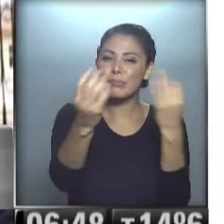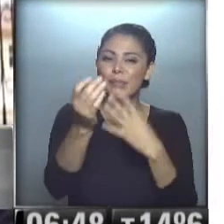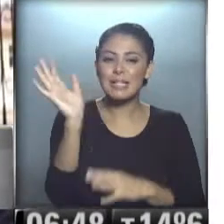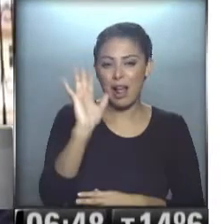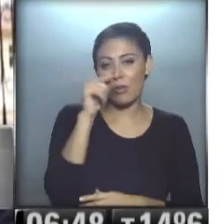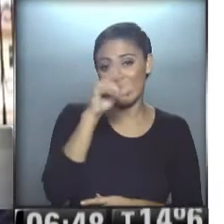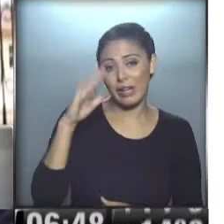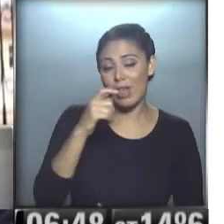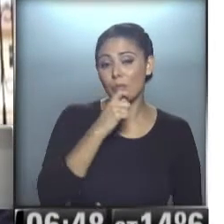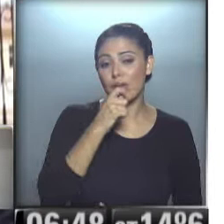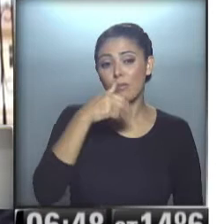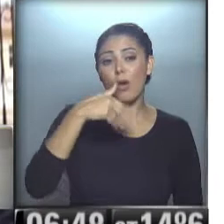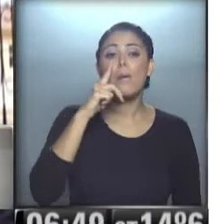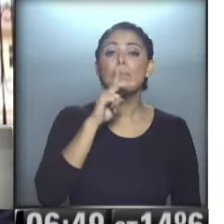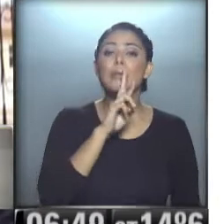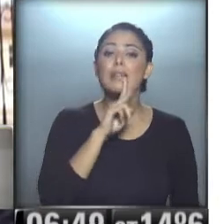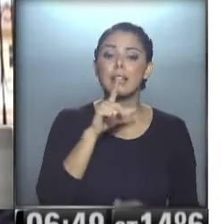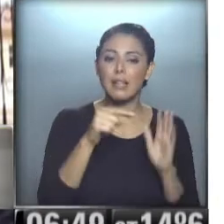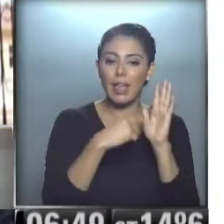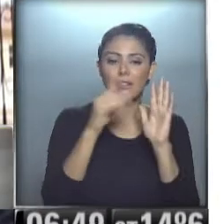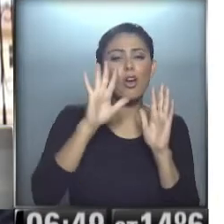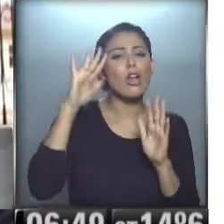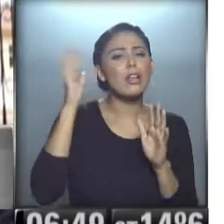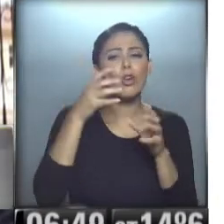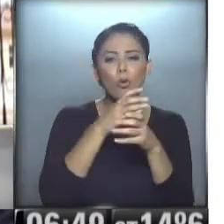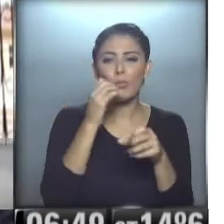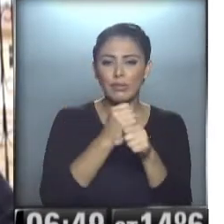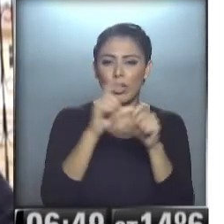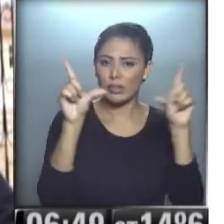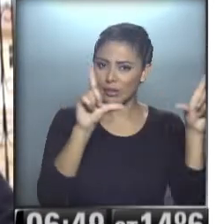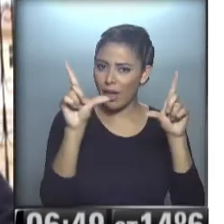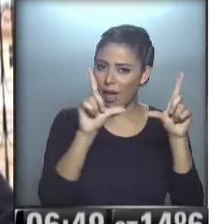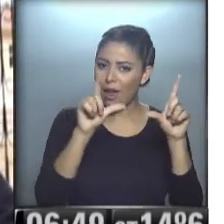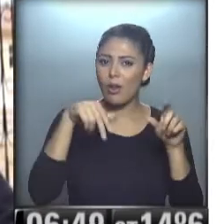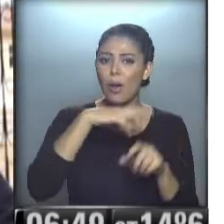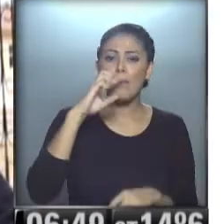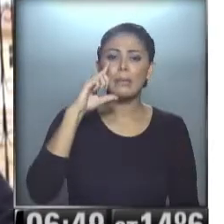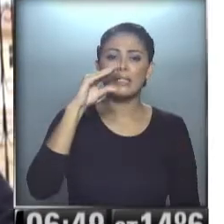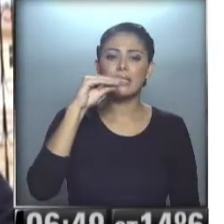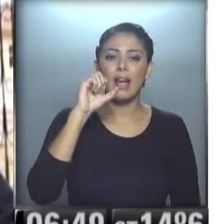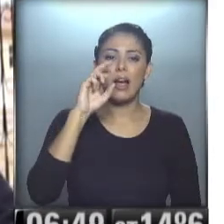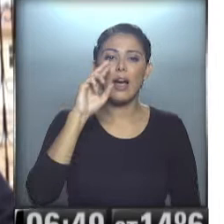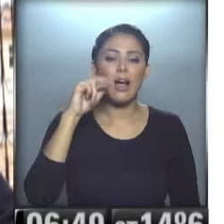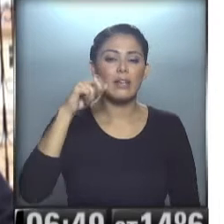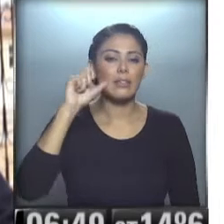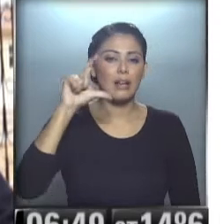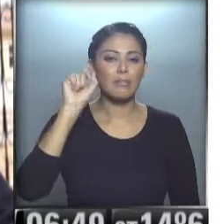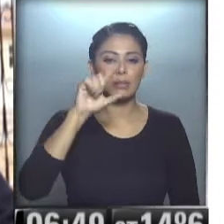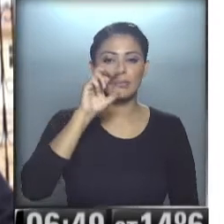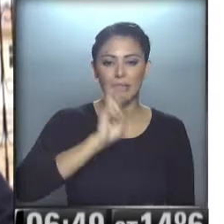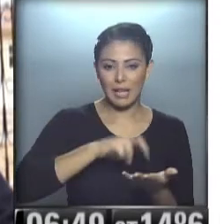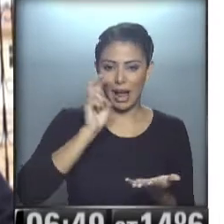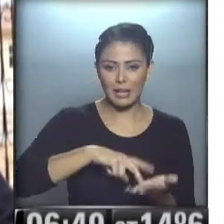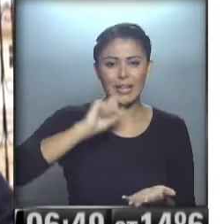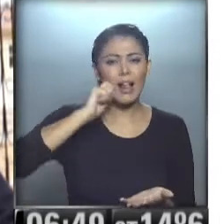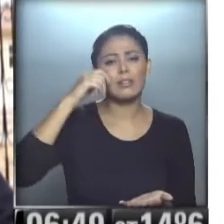mensajes, por ejemplo, Milta Saldaño... ...y todo el plantel televisivo... ...desde Pichará, Lorán, Salta, La Linda... ...te seguimos